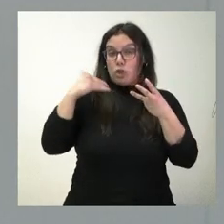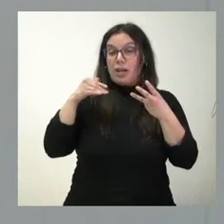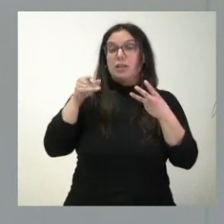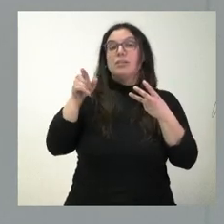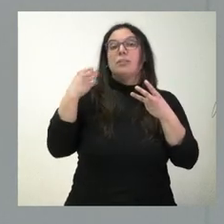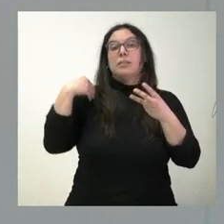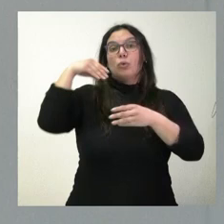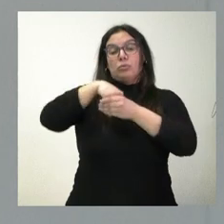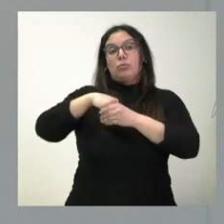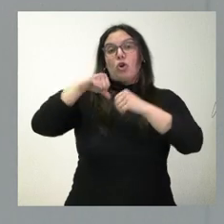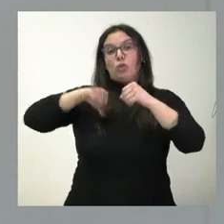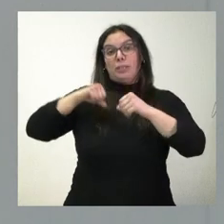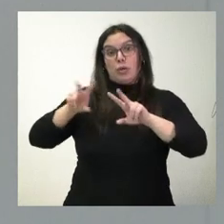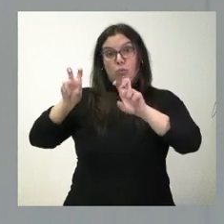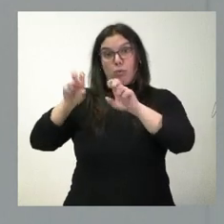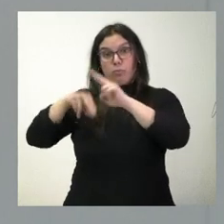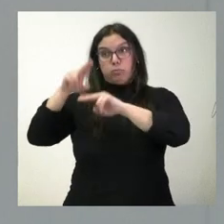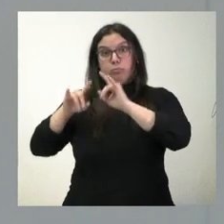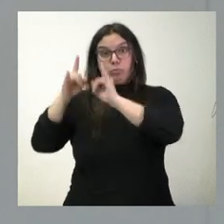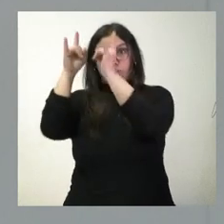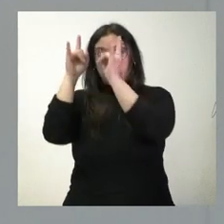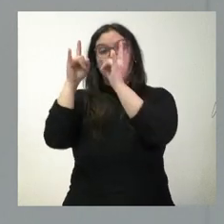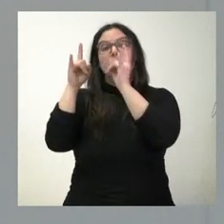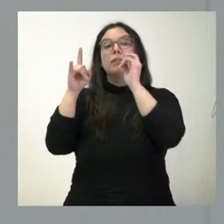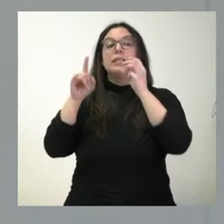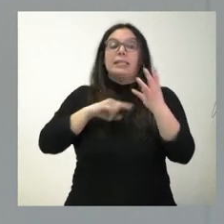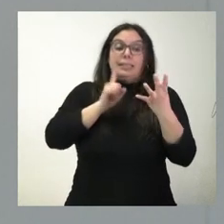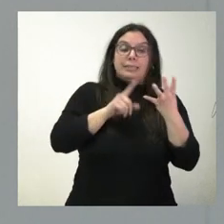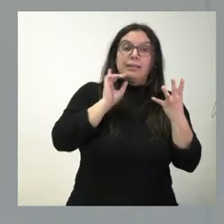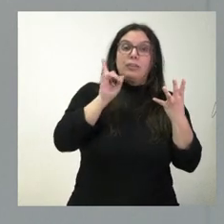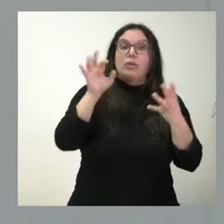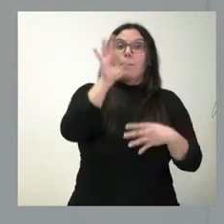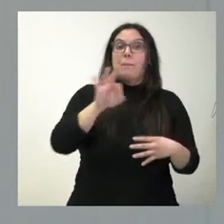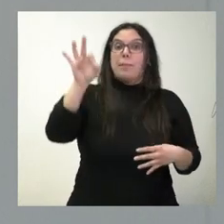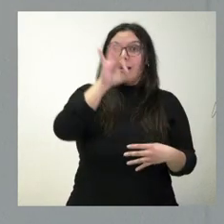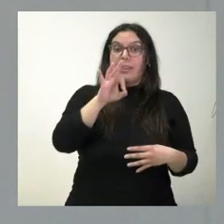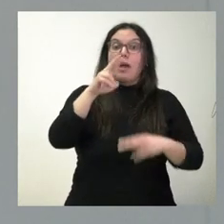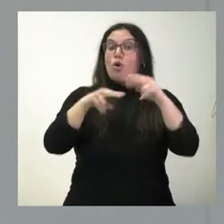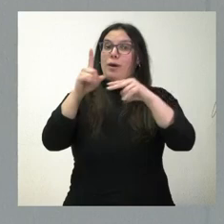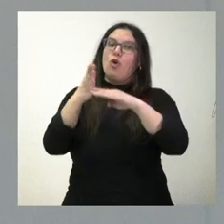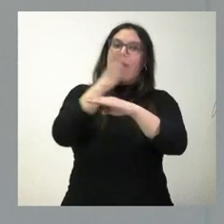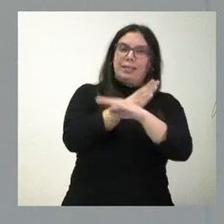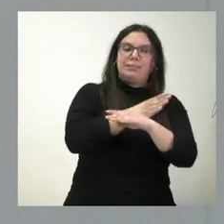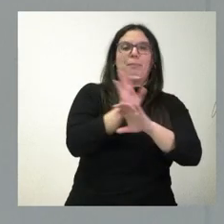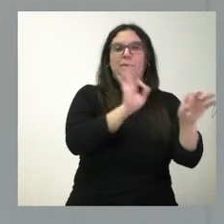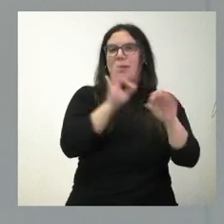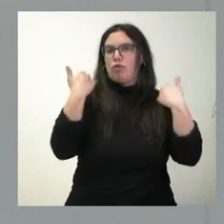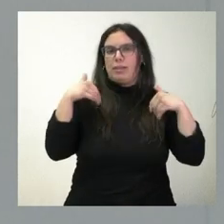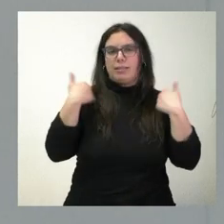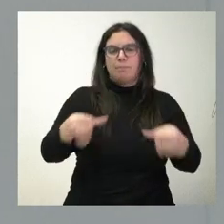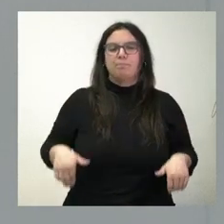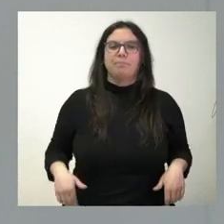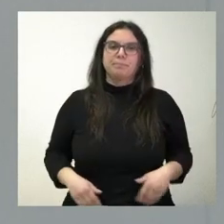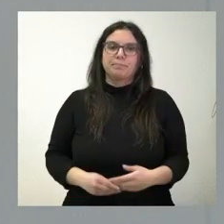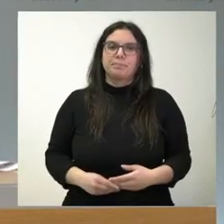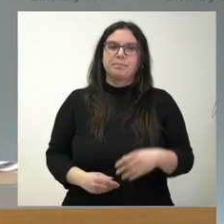del hospital Santa Bárbara, en las obras que se están realizando. Y en el caso de Palencia, incluso adelantarnos a la reforma integral del hospital Río Carrión.